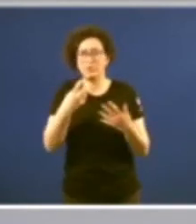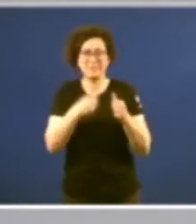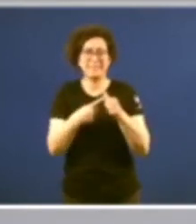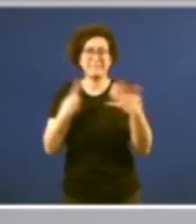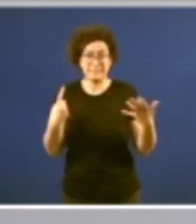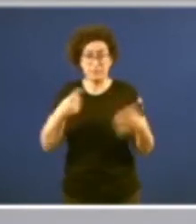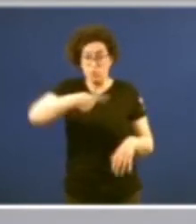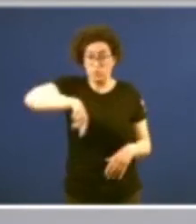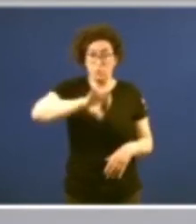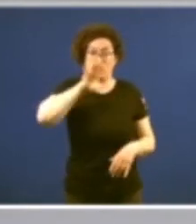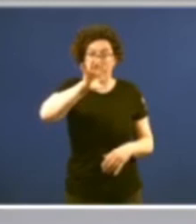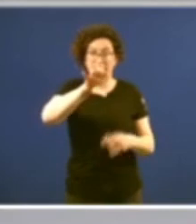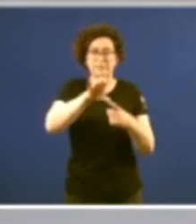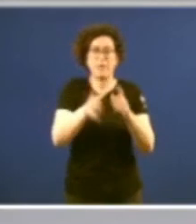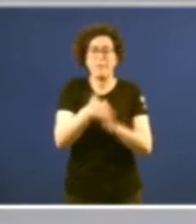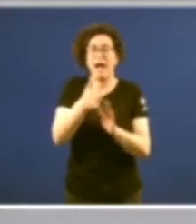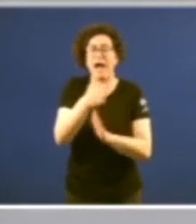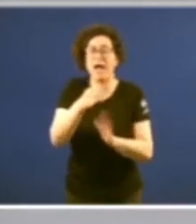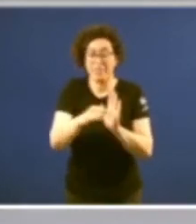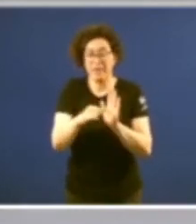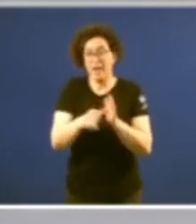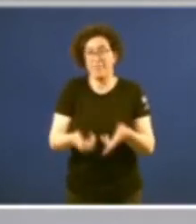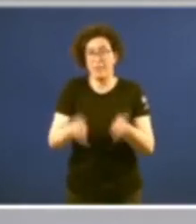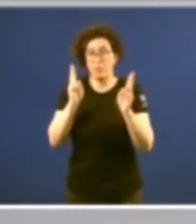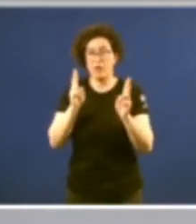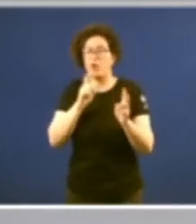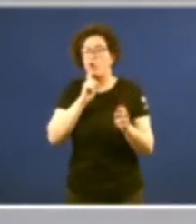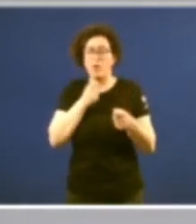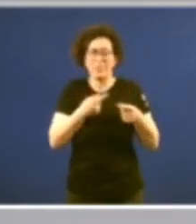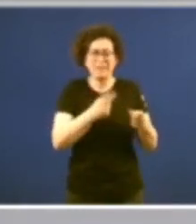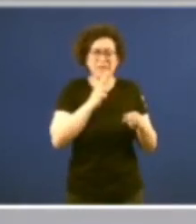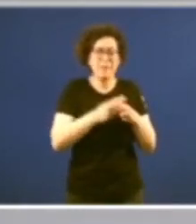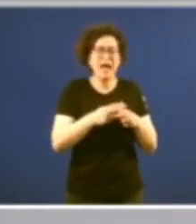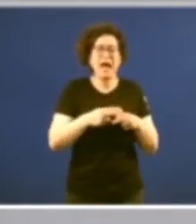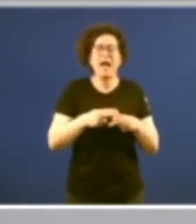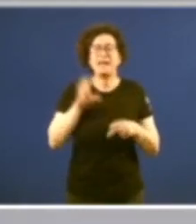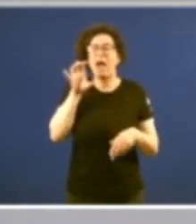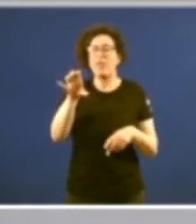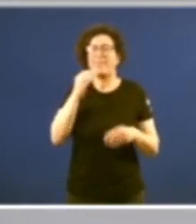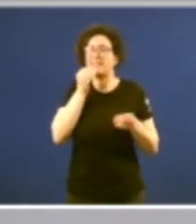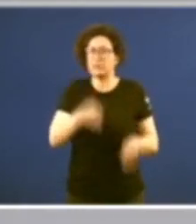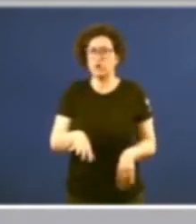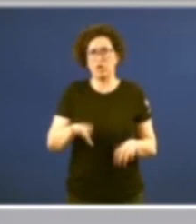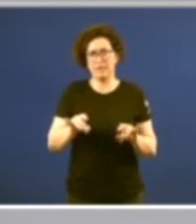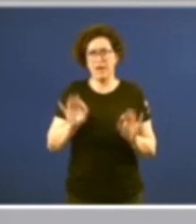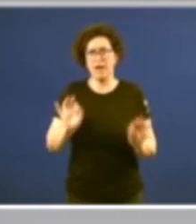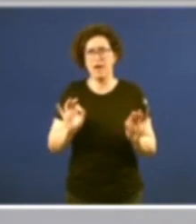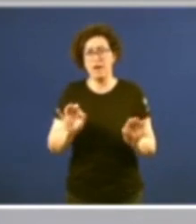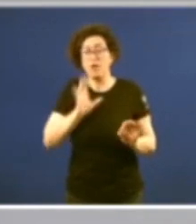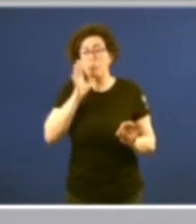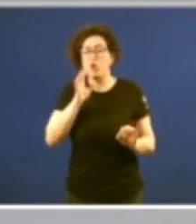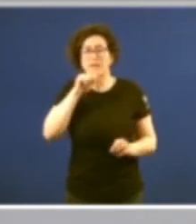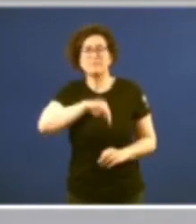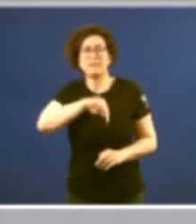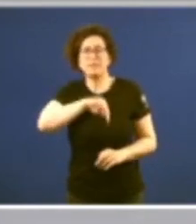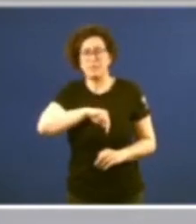noso país chega ás portas da democracia cunha consideración de nacionalidade histórica derivada da existencia do sentimento